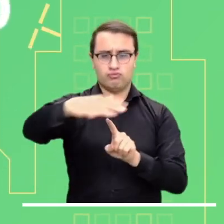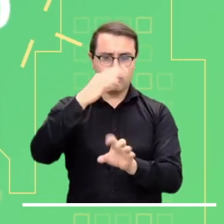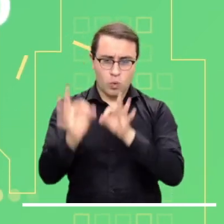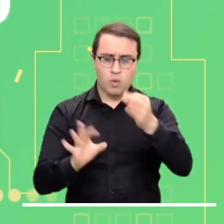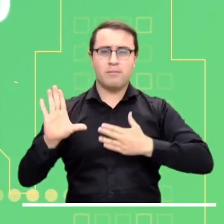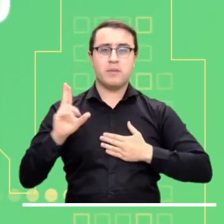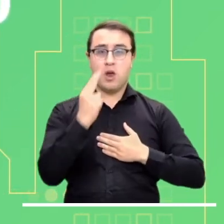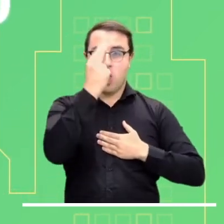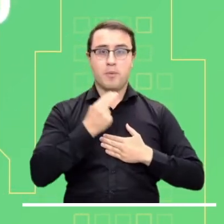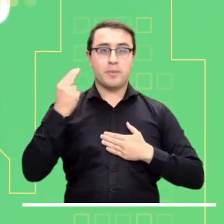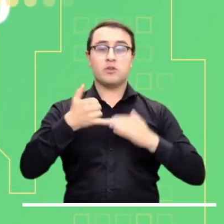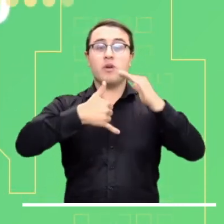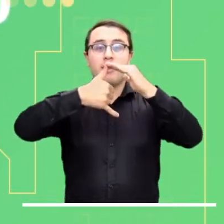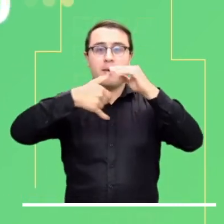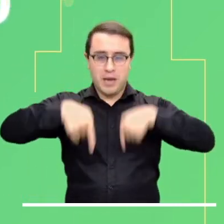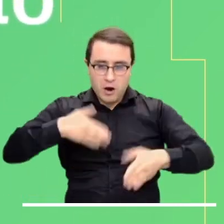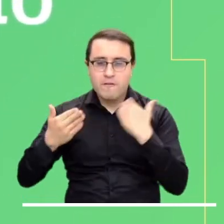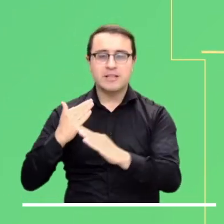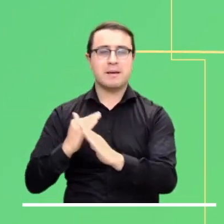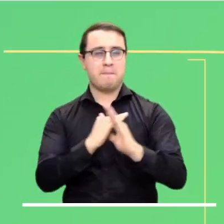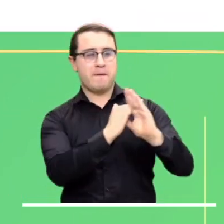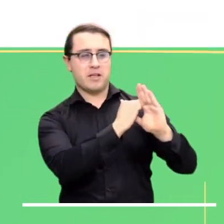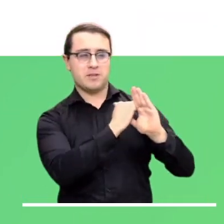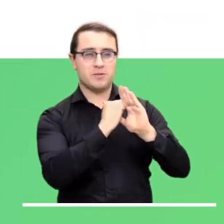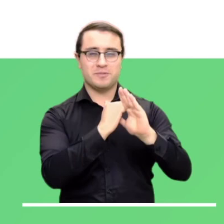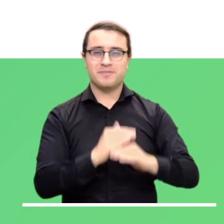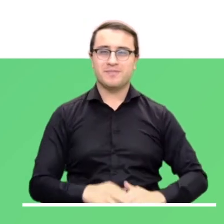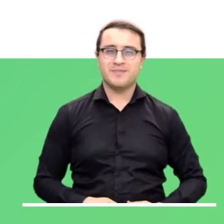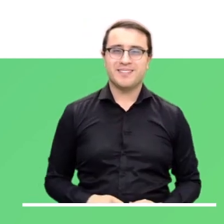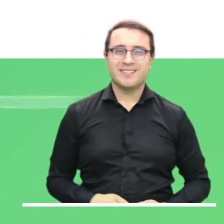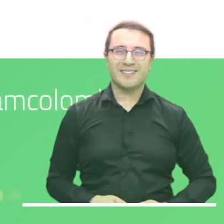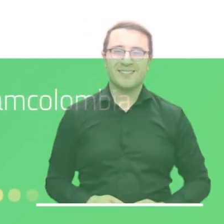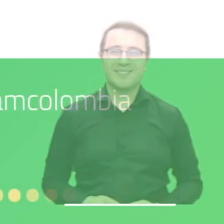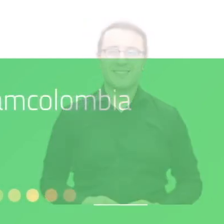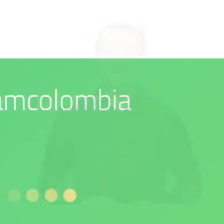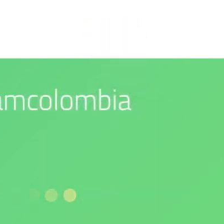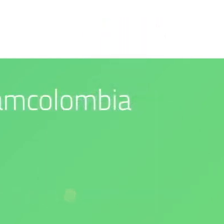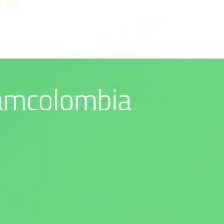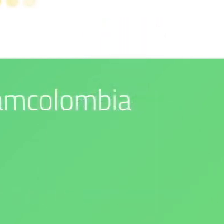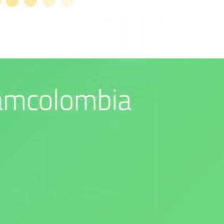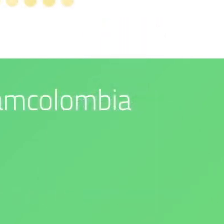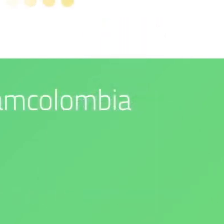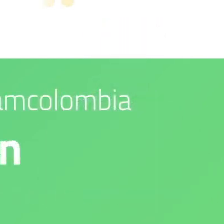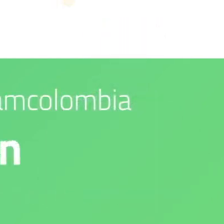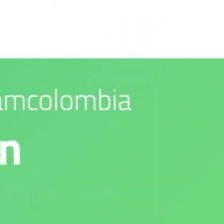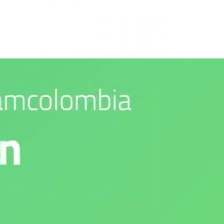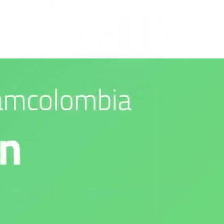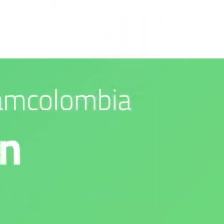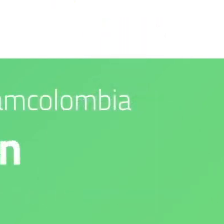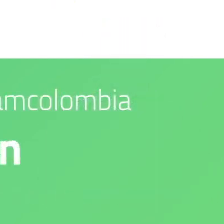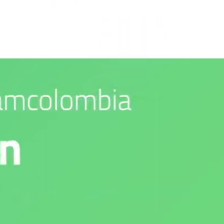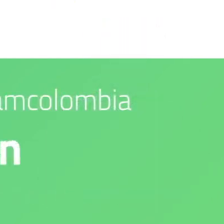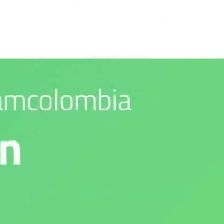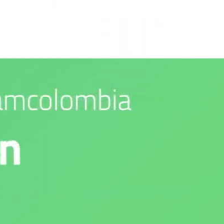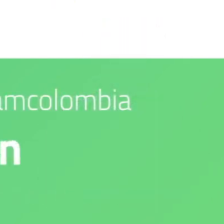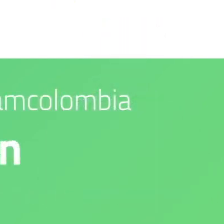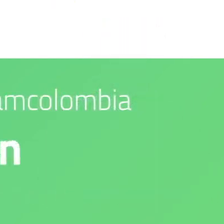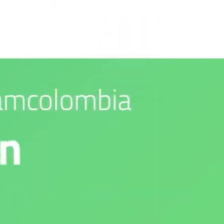Los esperamos en nuestras redes sociales. Nuestro compromiso es con el medio ambiente. IDEAM es confianza y prevención.